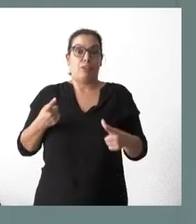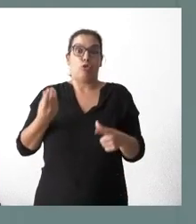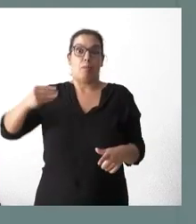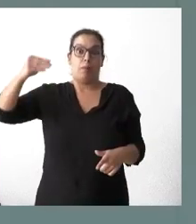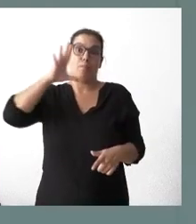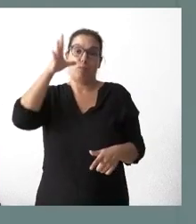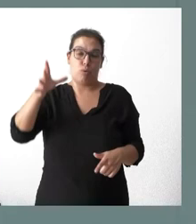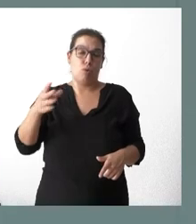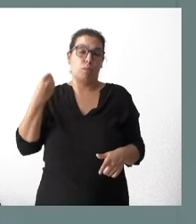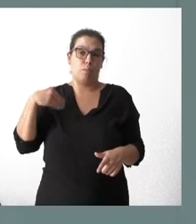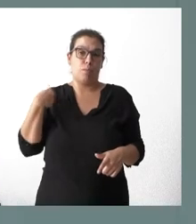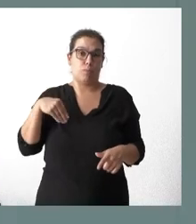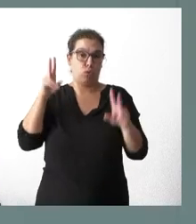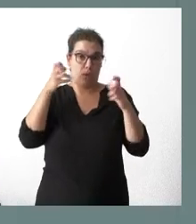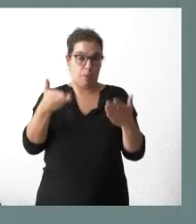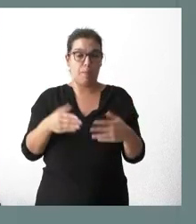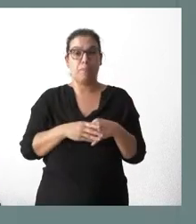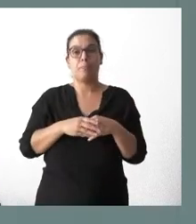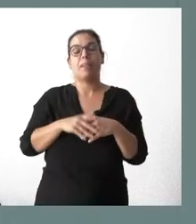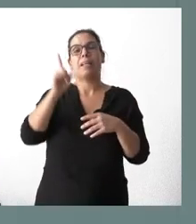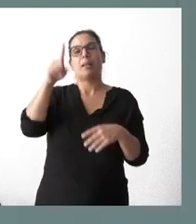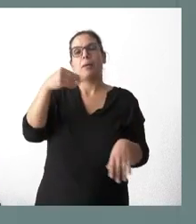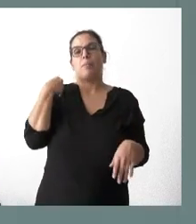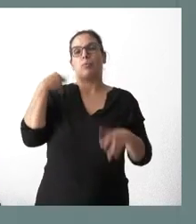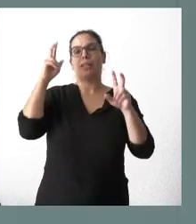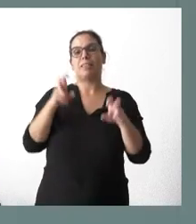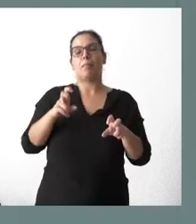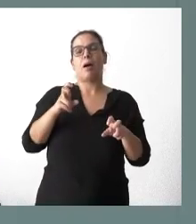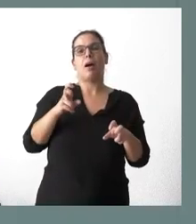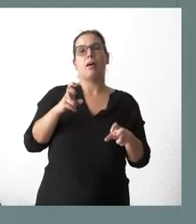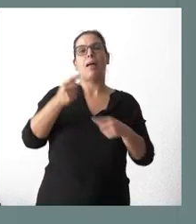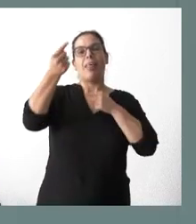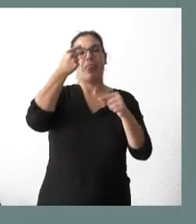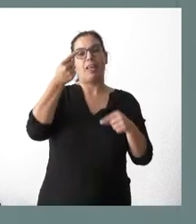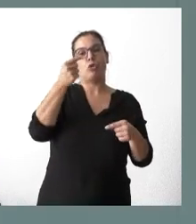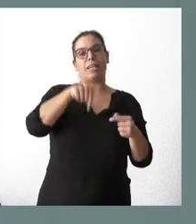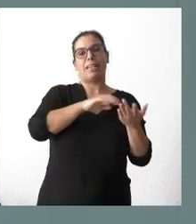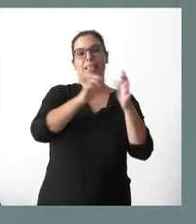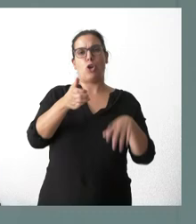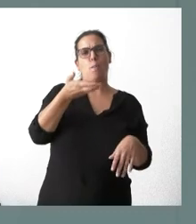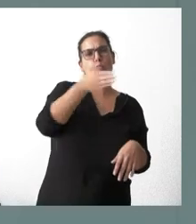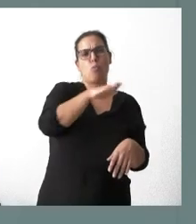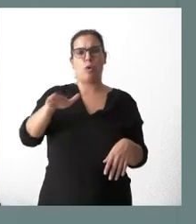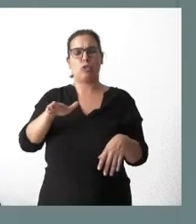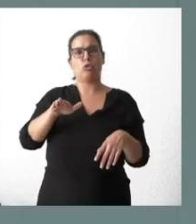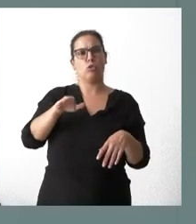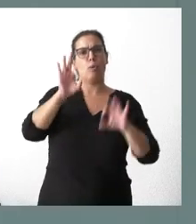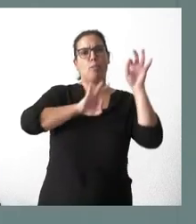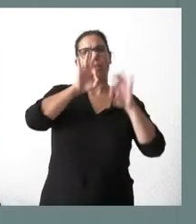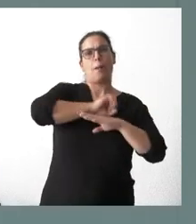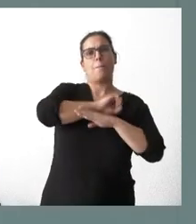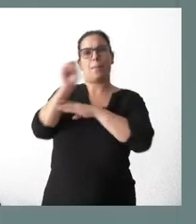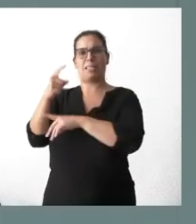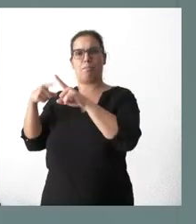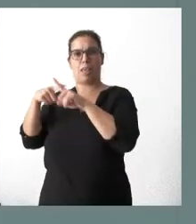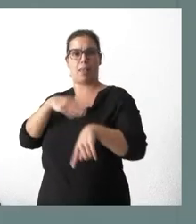este aspecto. Me preguntaba usted por la mortalidad, el dato de que en Castilla y León la mortalidad es algo más alta que la media